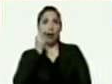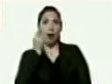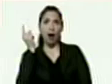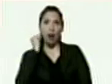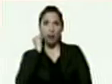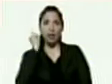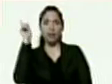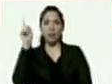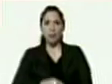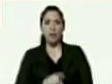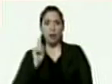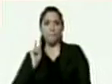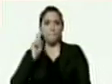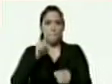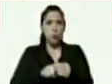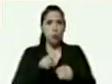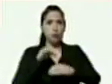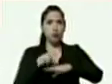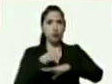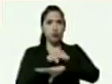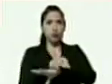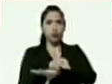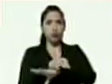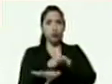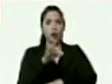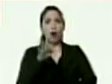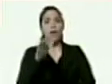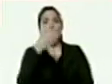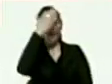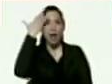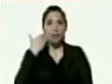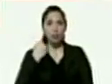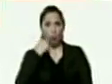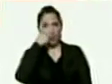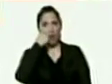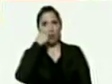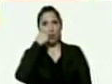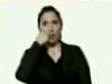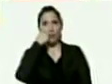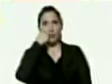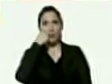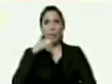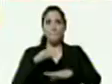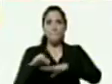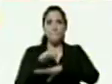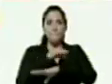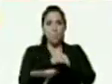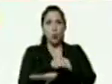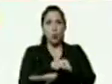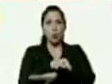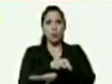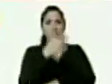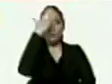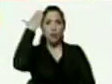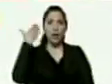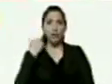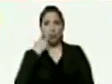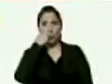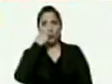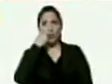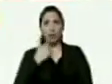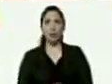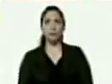pertenezco al municipio francisco de miranda el municipio francisco de miranda está